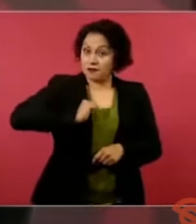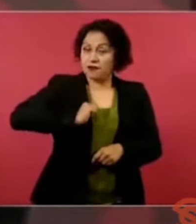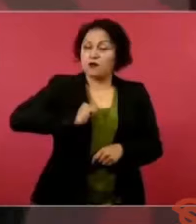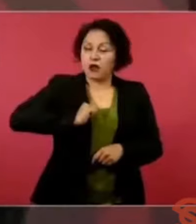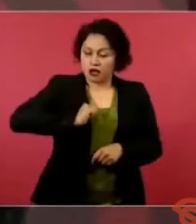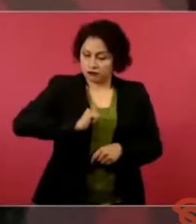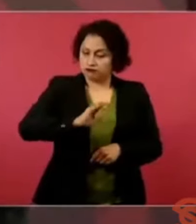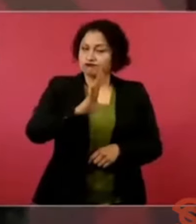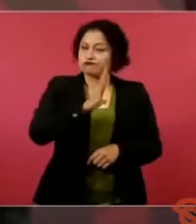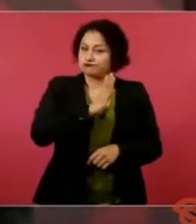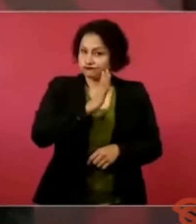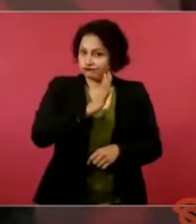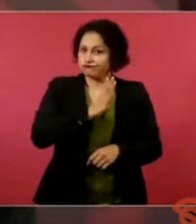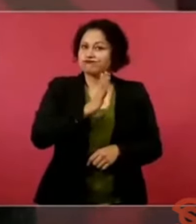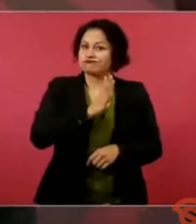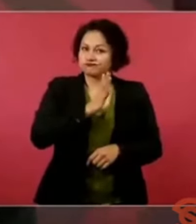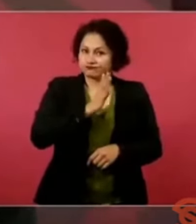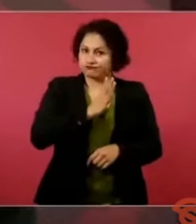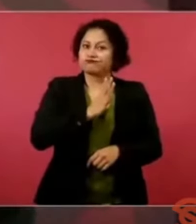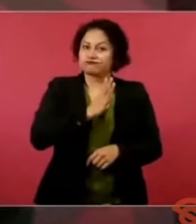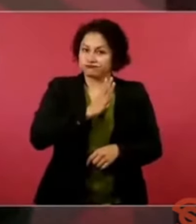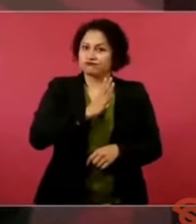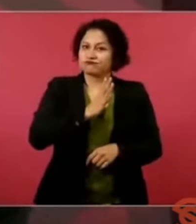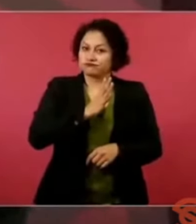predominaron,